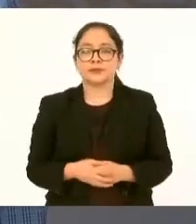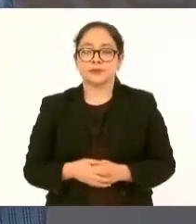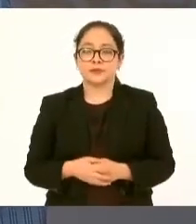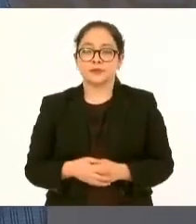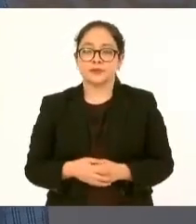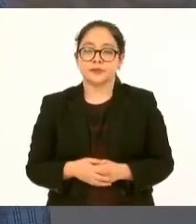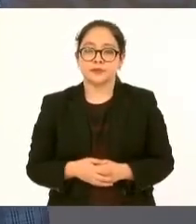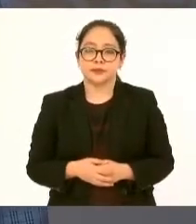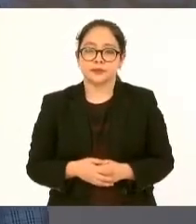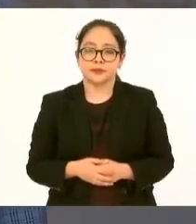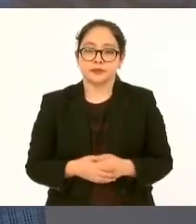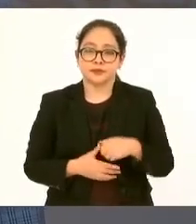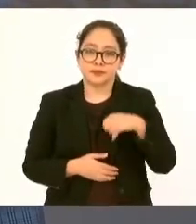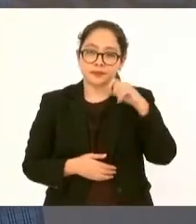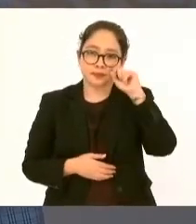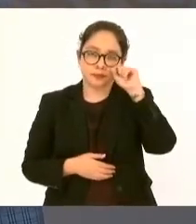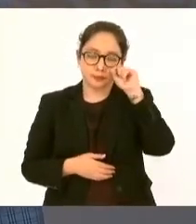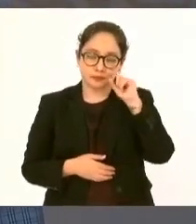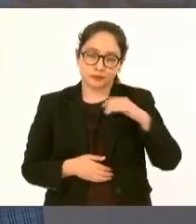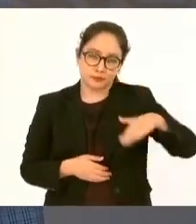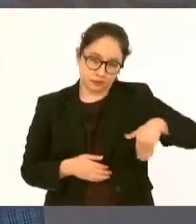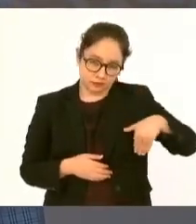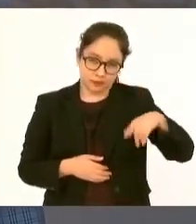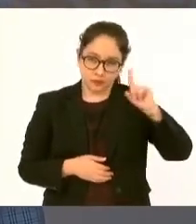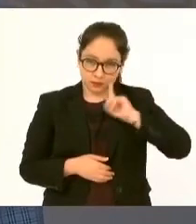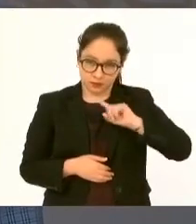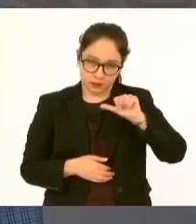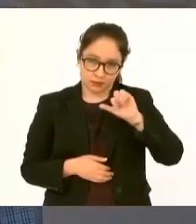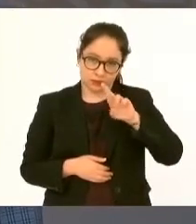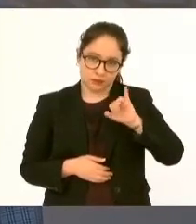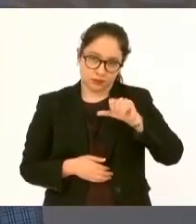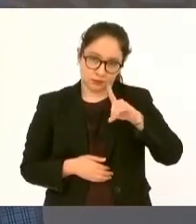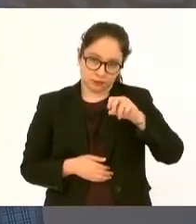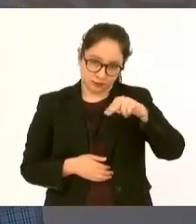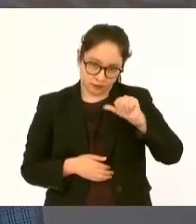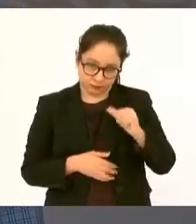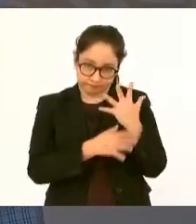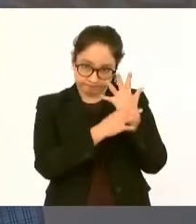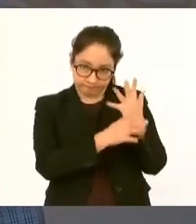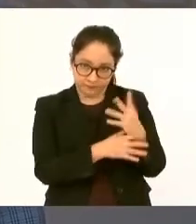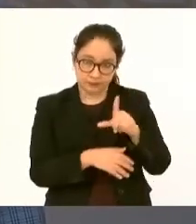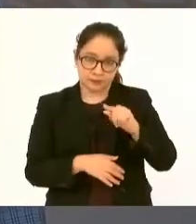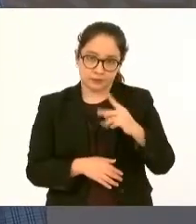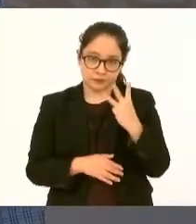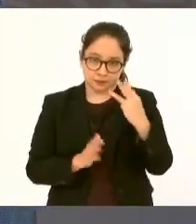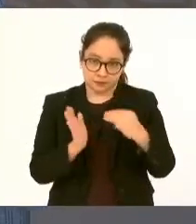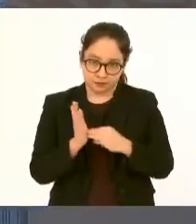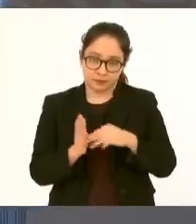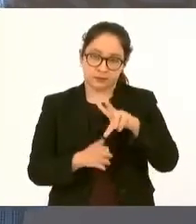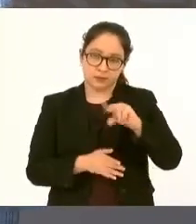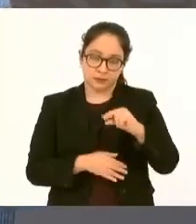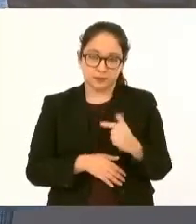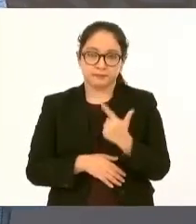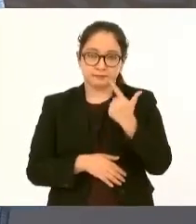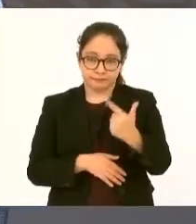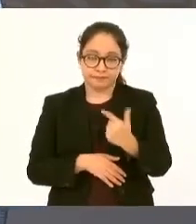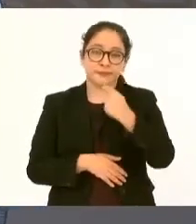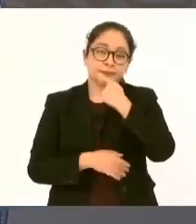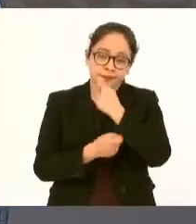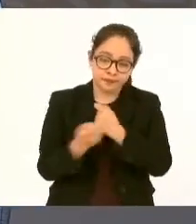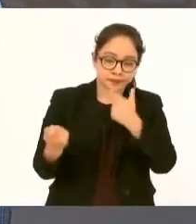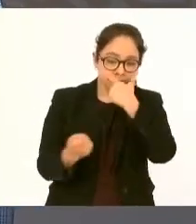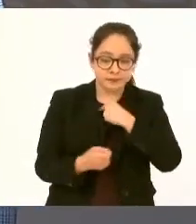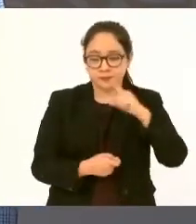como lo mencionó Arianna 73.087 niñas y niños con